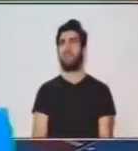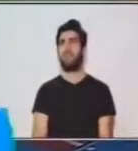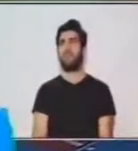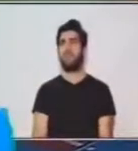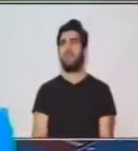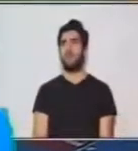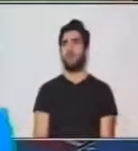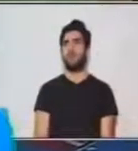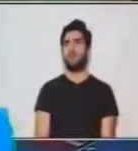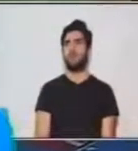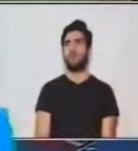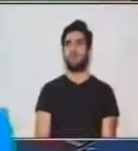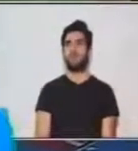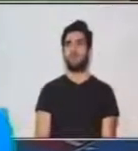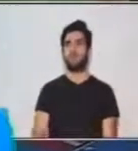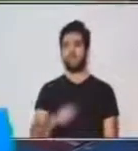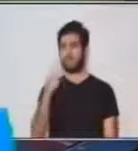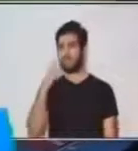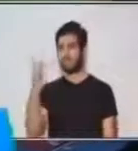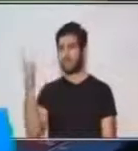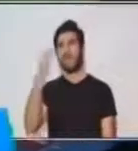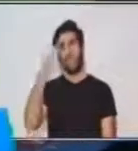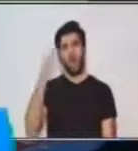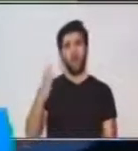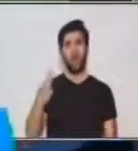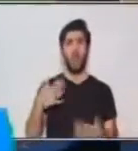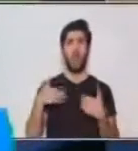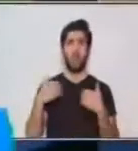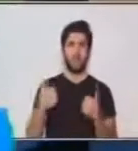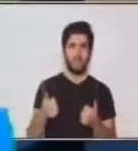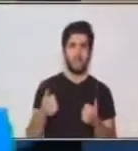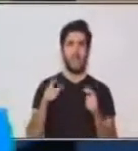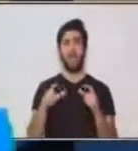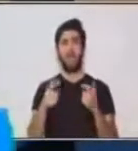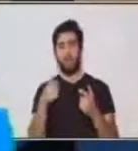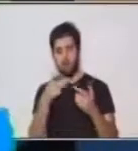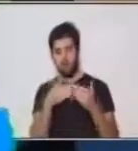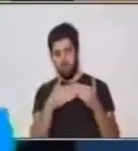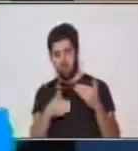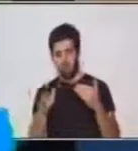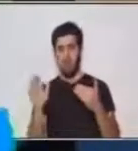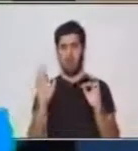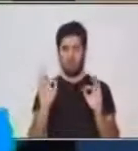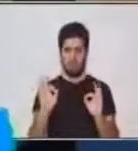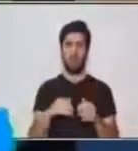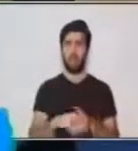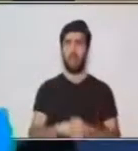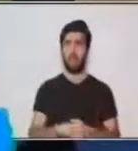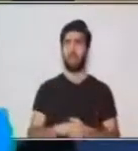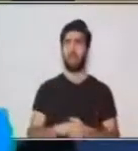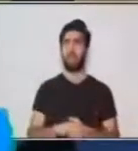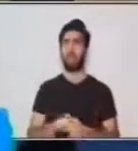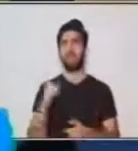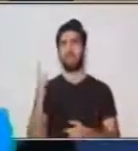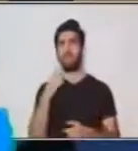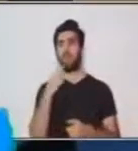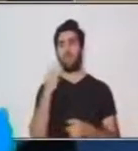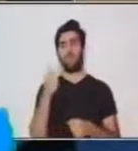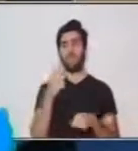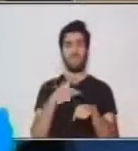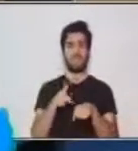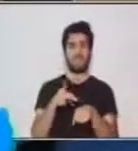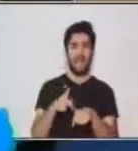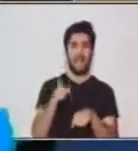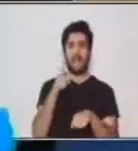Registro informal. Hola, ¿qué tal? ¿Cómo estás? ¿Cómo te va? Registro formal. Buenas tardes.